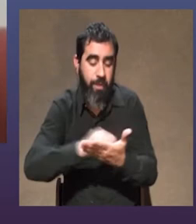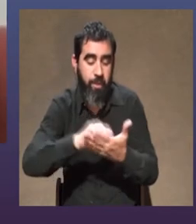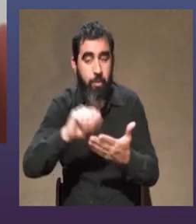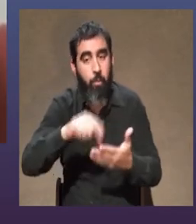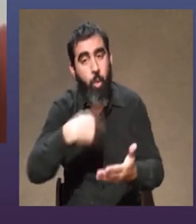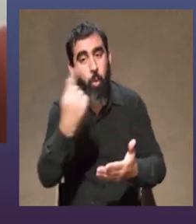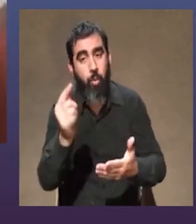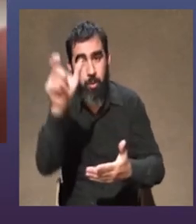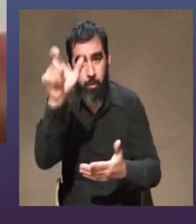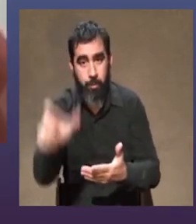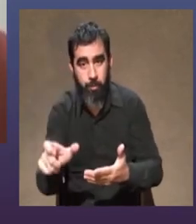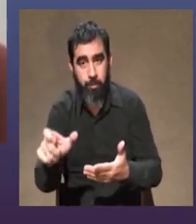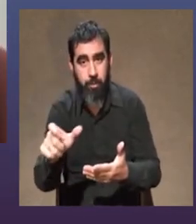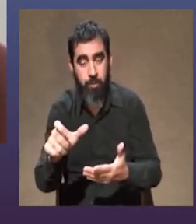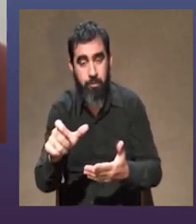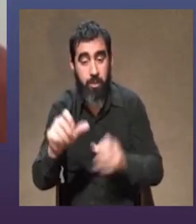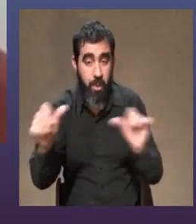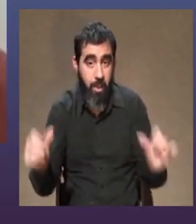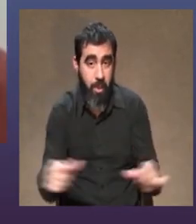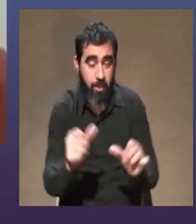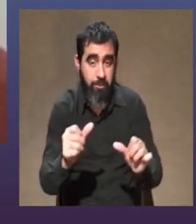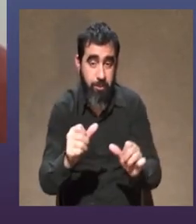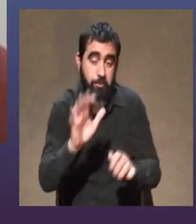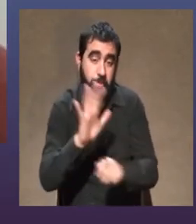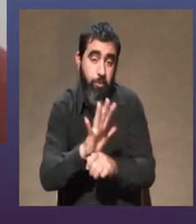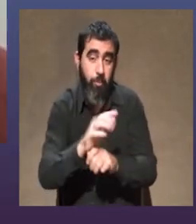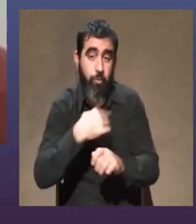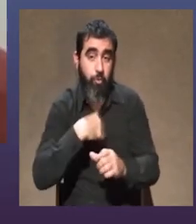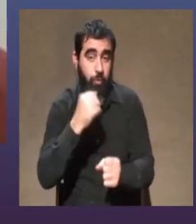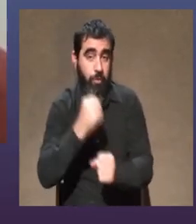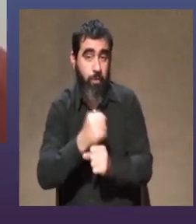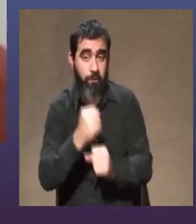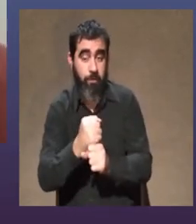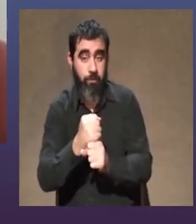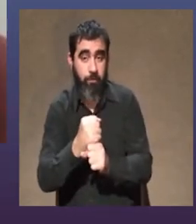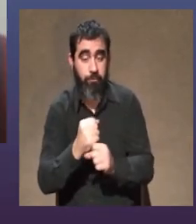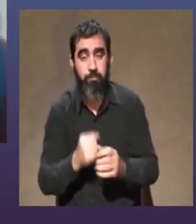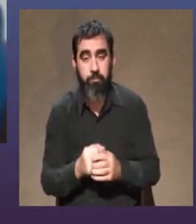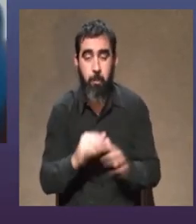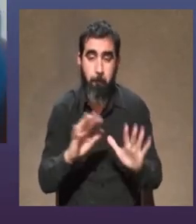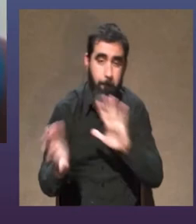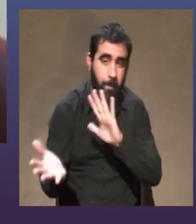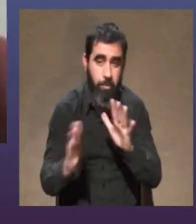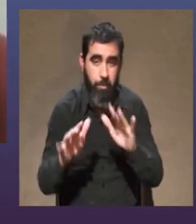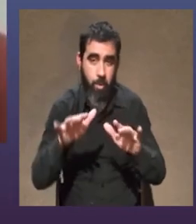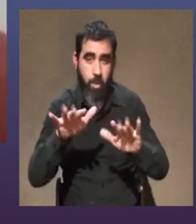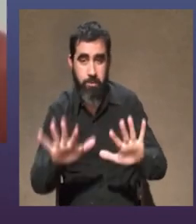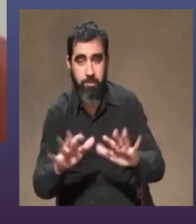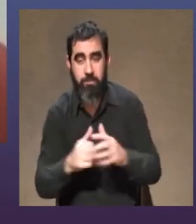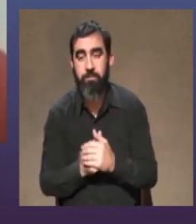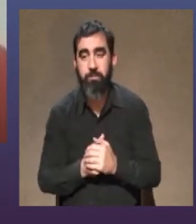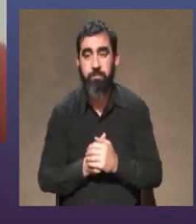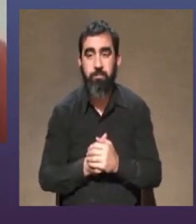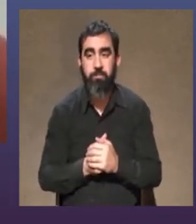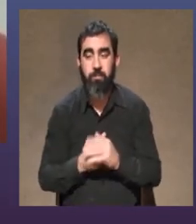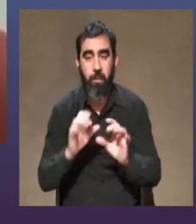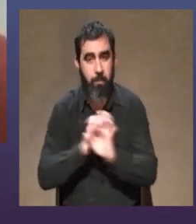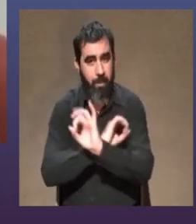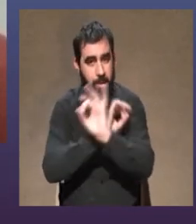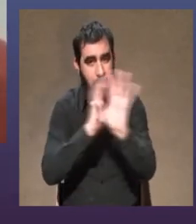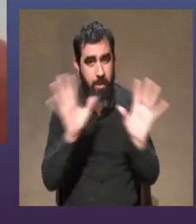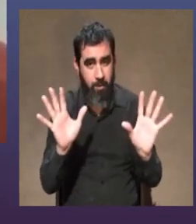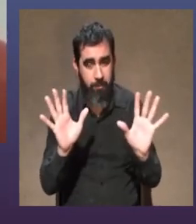otros convocar para algo así algo así pero queda claro